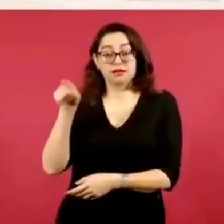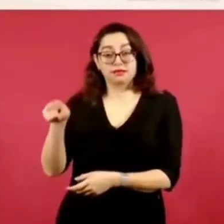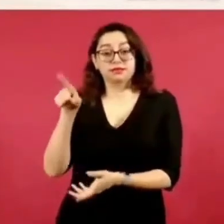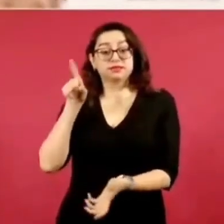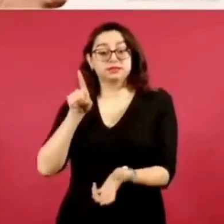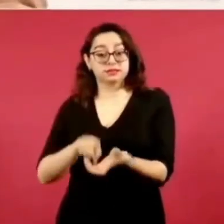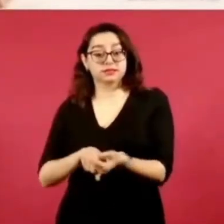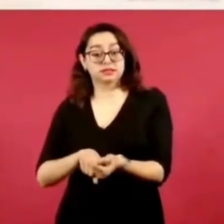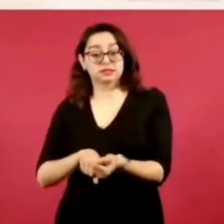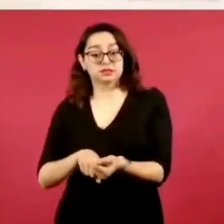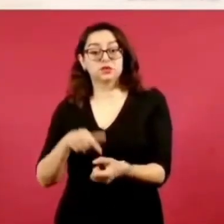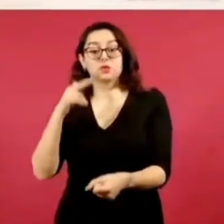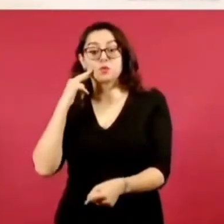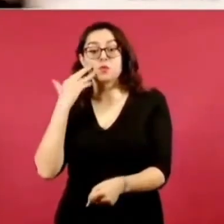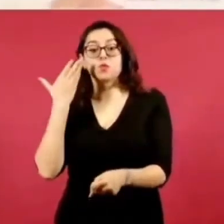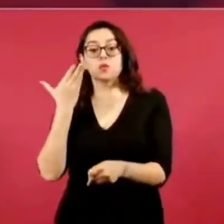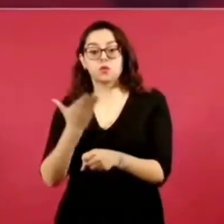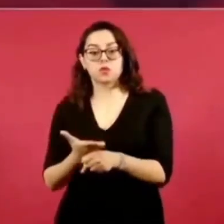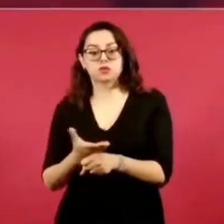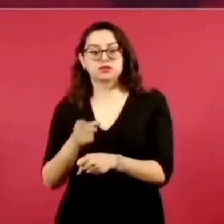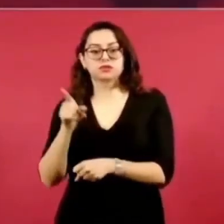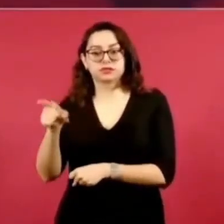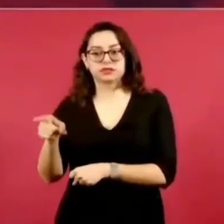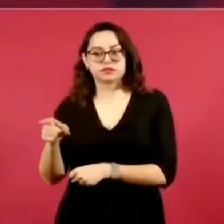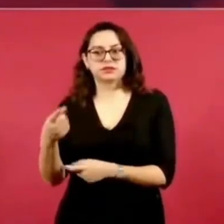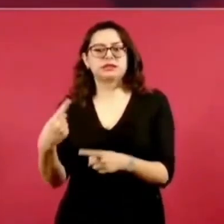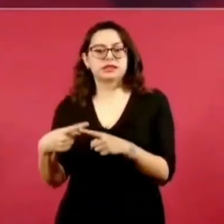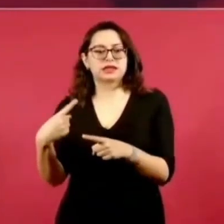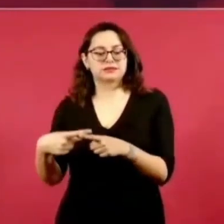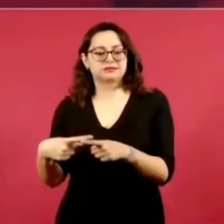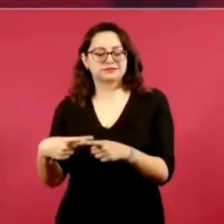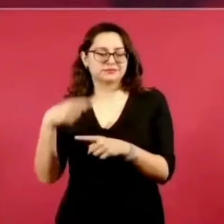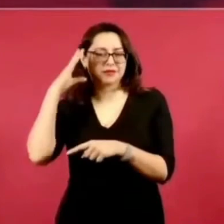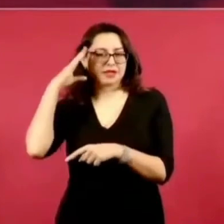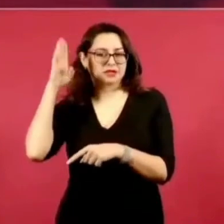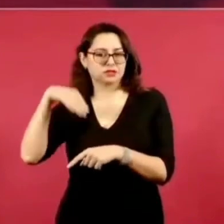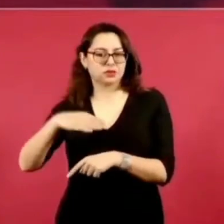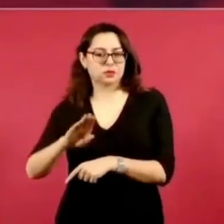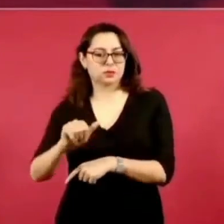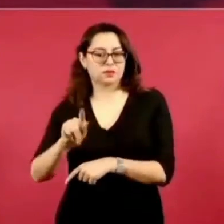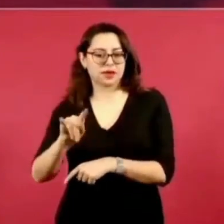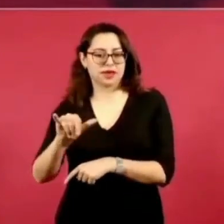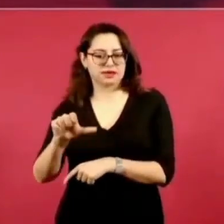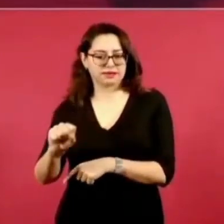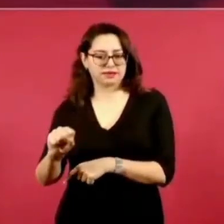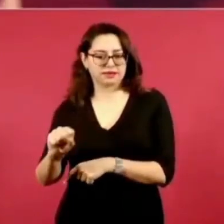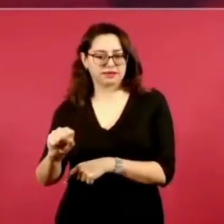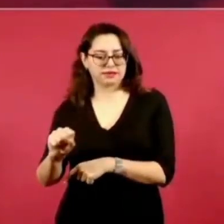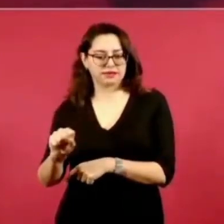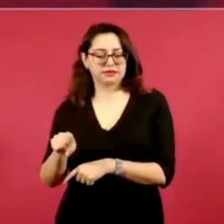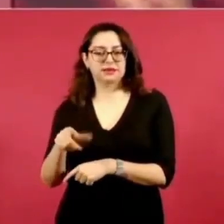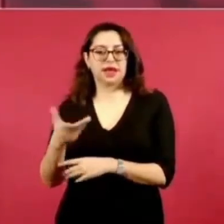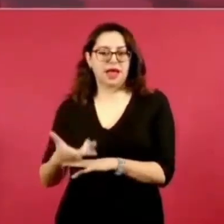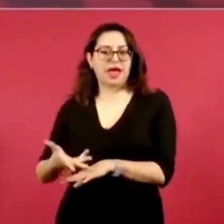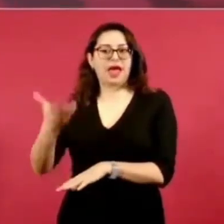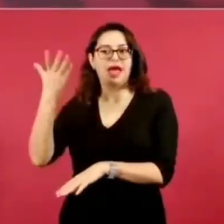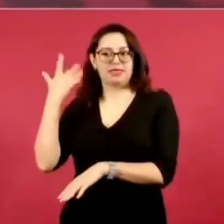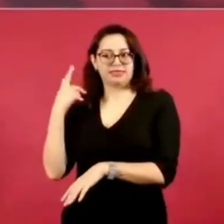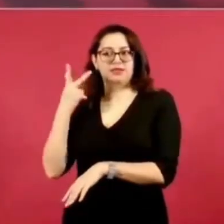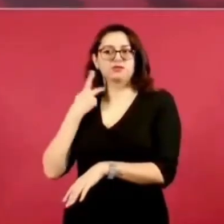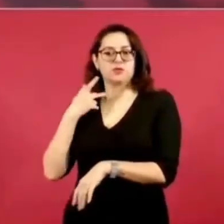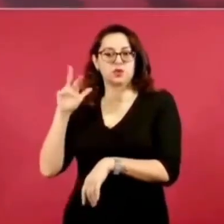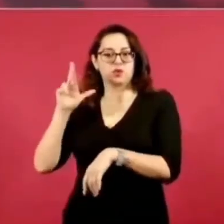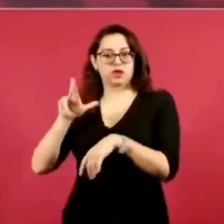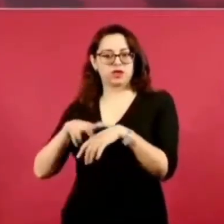de esas gestiones era el maestro Batis, que había estado de procurador y ya no estaba,